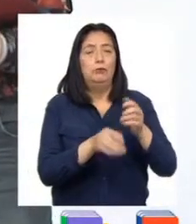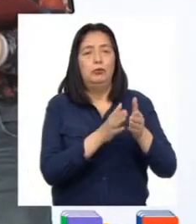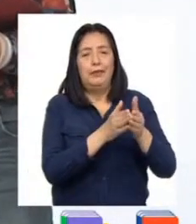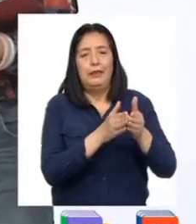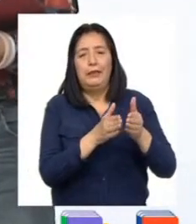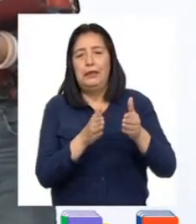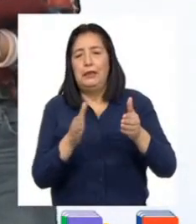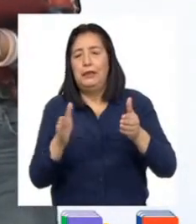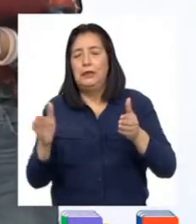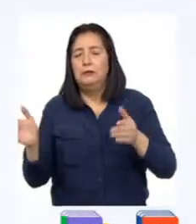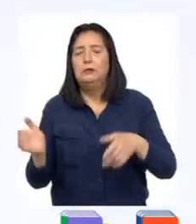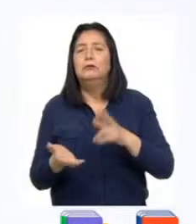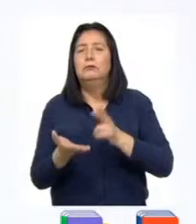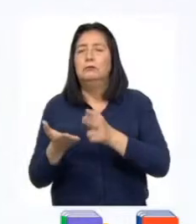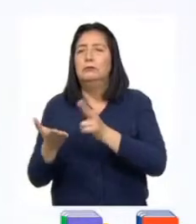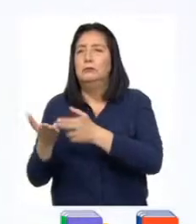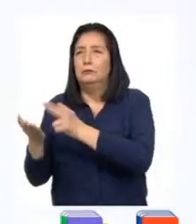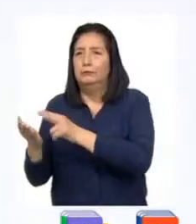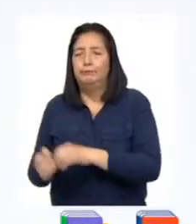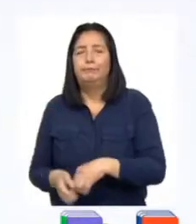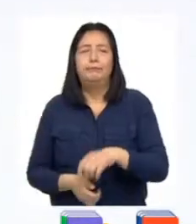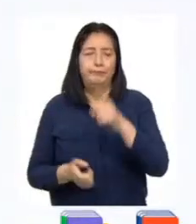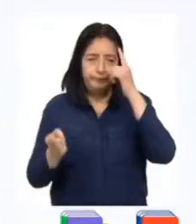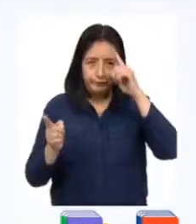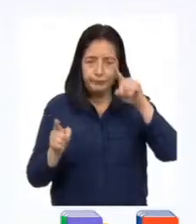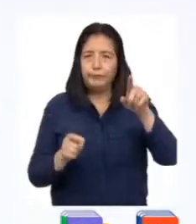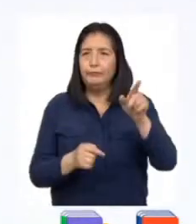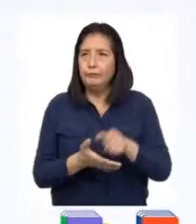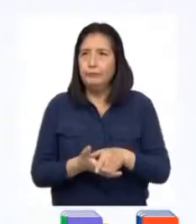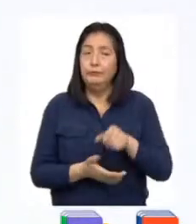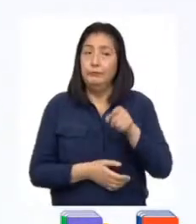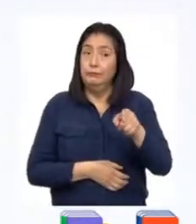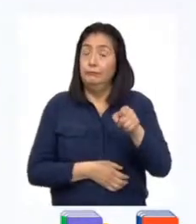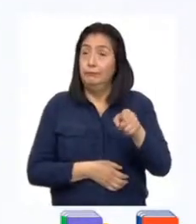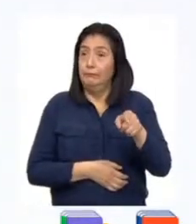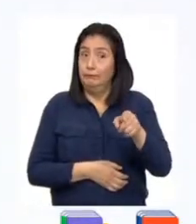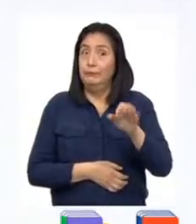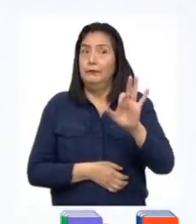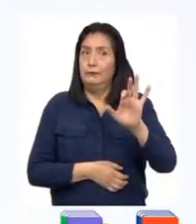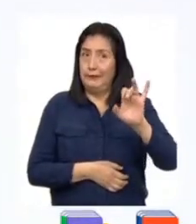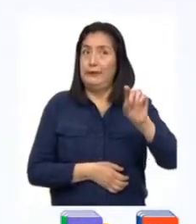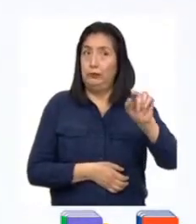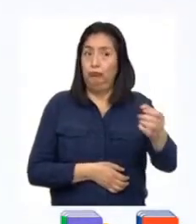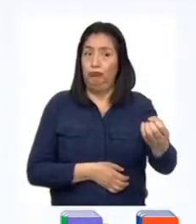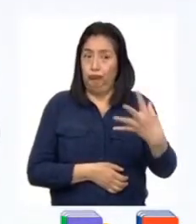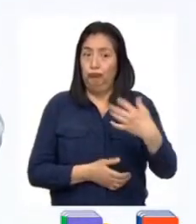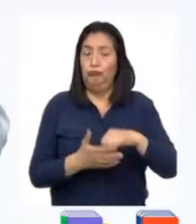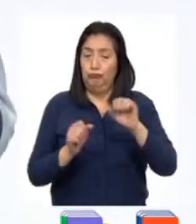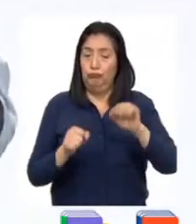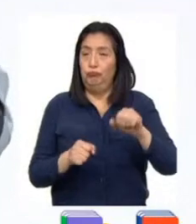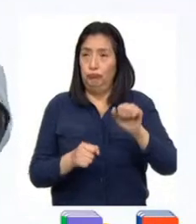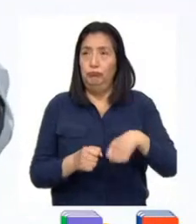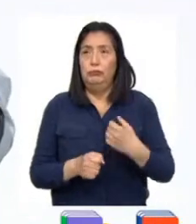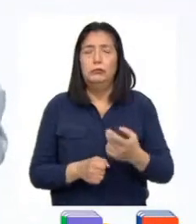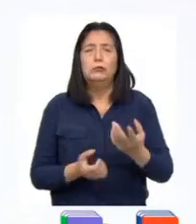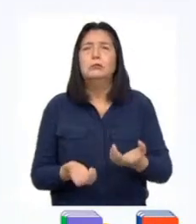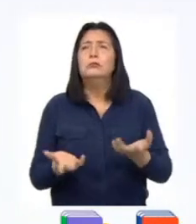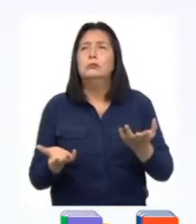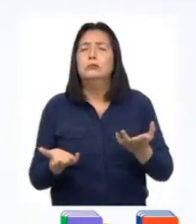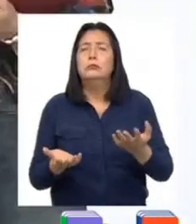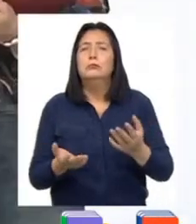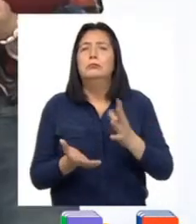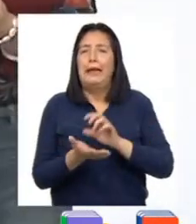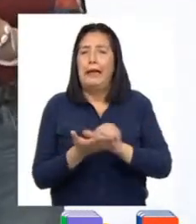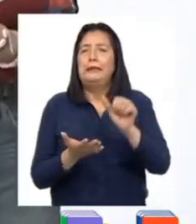se repite constantemente. De acuerdo. Y justamente Franco dijo que esto se dio durante varios